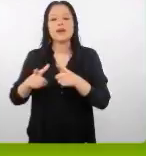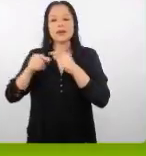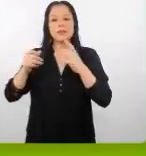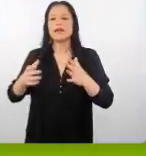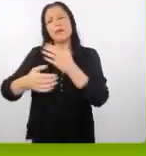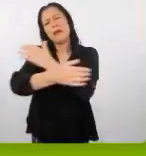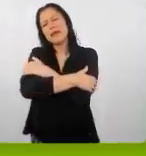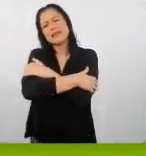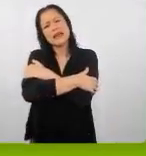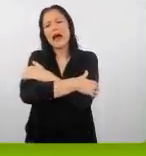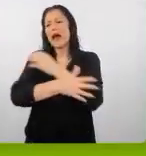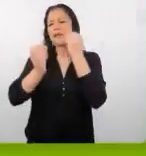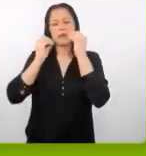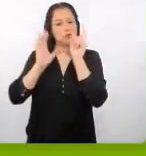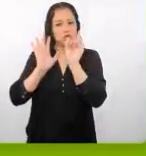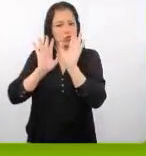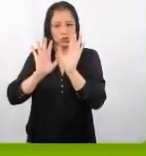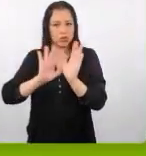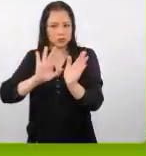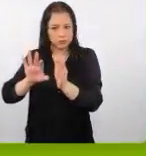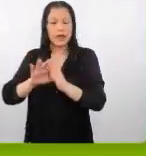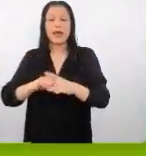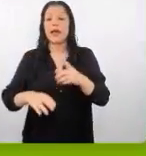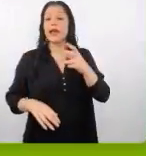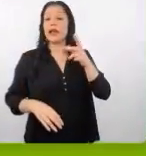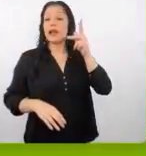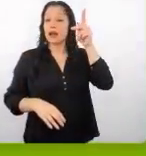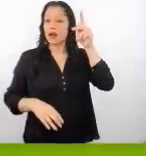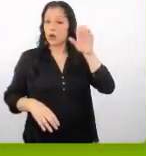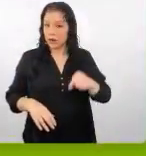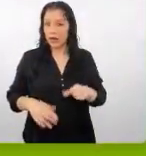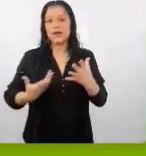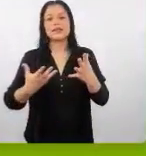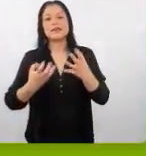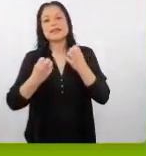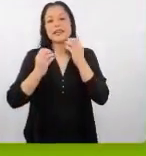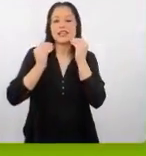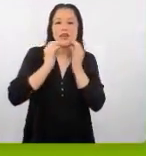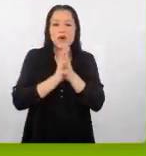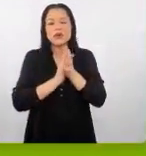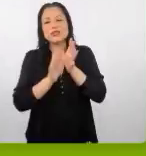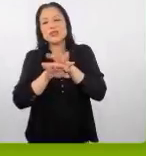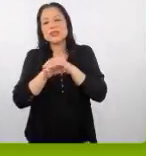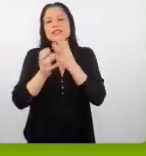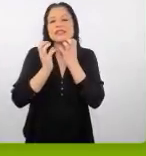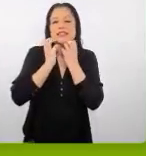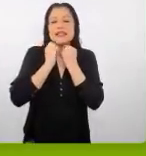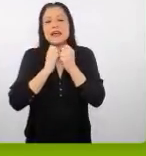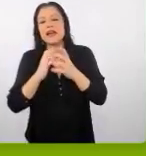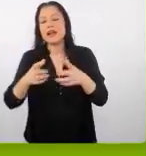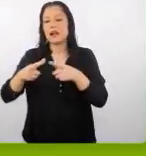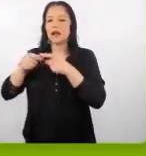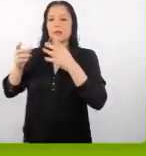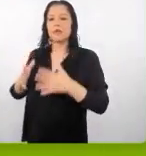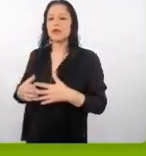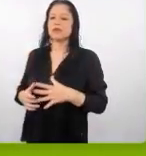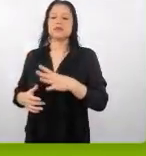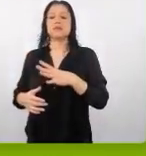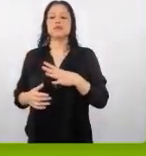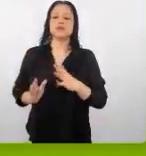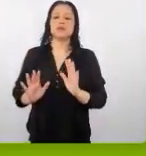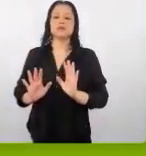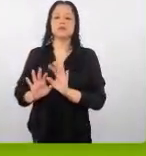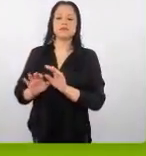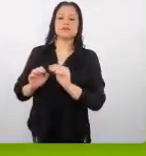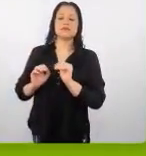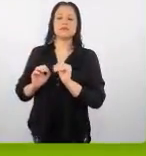va a abrazar no en cambio su cara es más cariñoso es más cálido en ese trato el japonés no el japonés es uno de los más fríos es